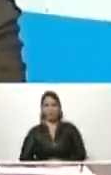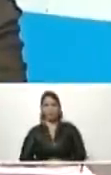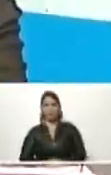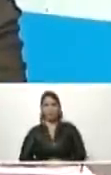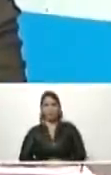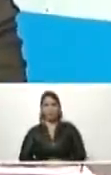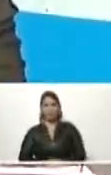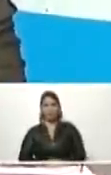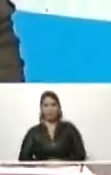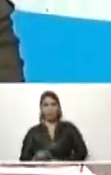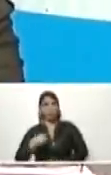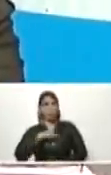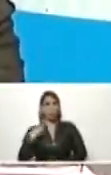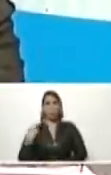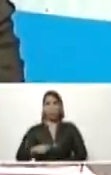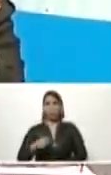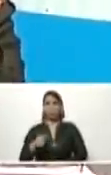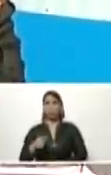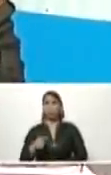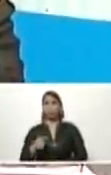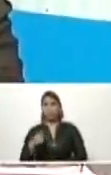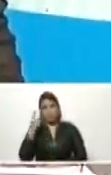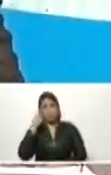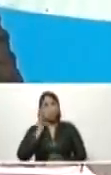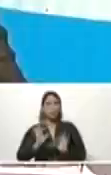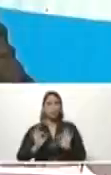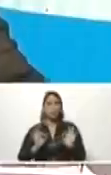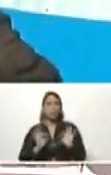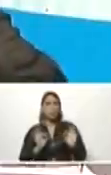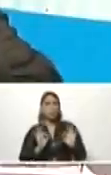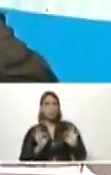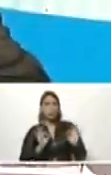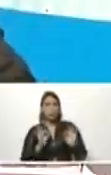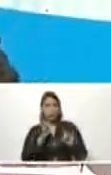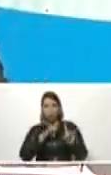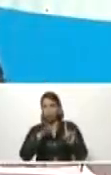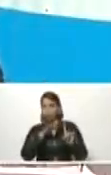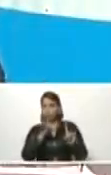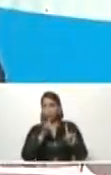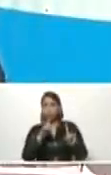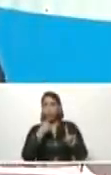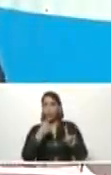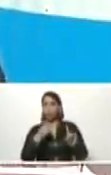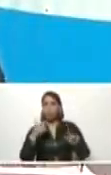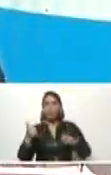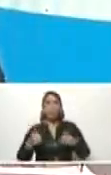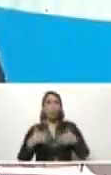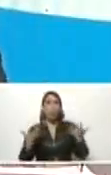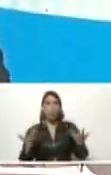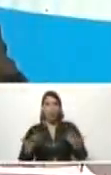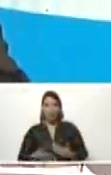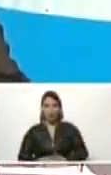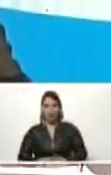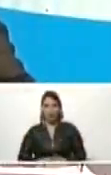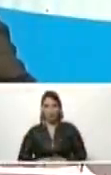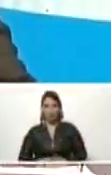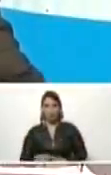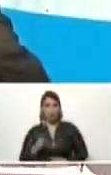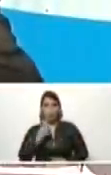Nosotros tenemos nuestros trucos. No voy a revelar ningún secreto.